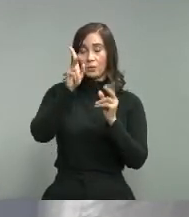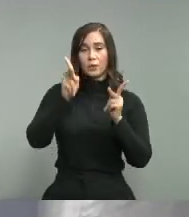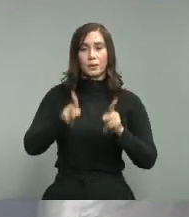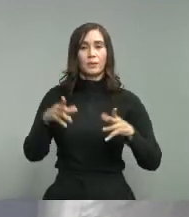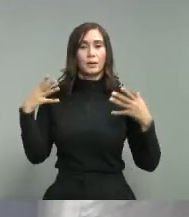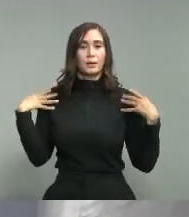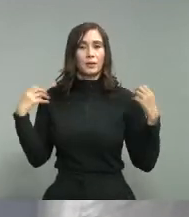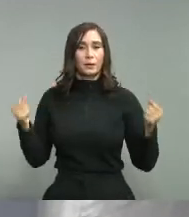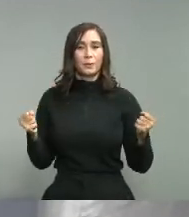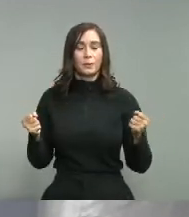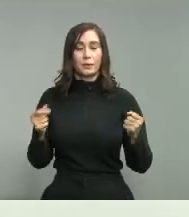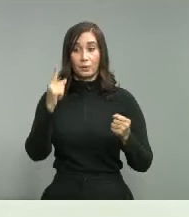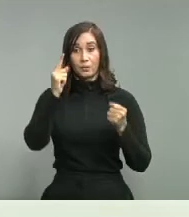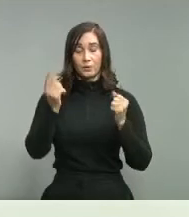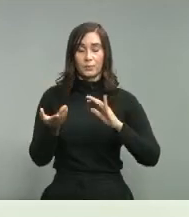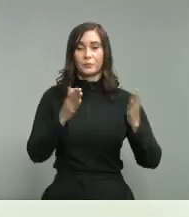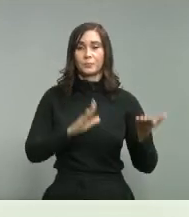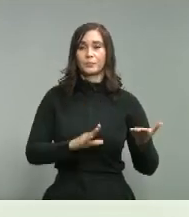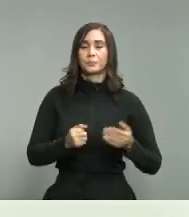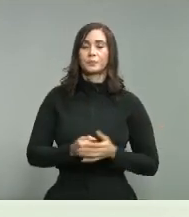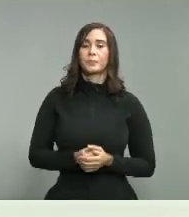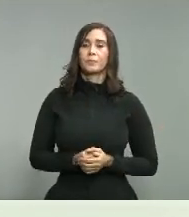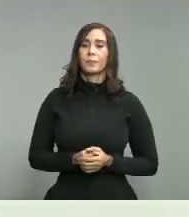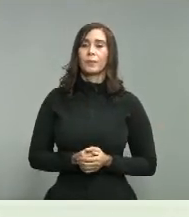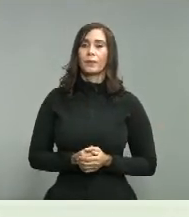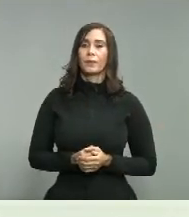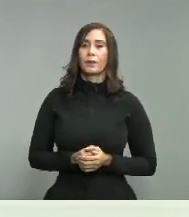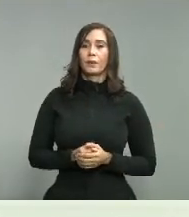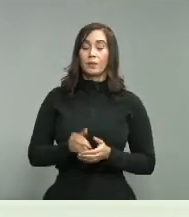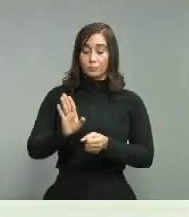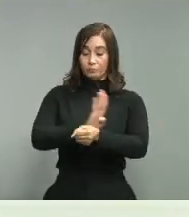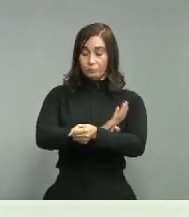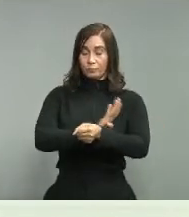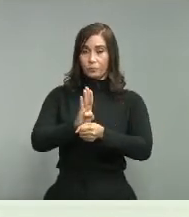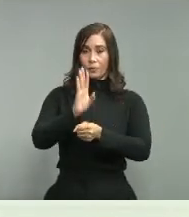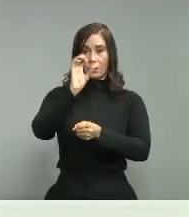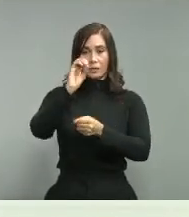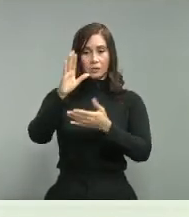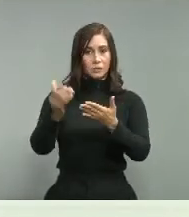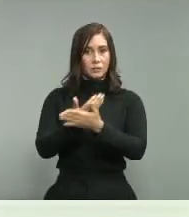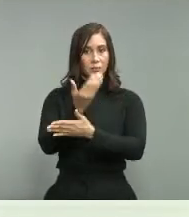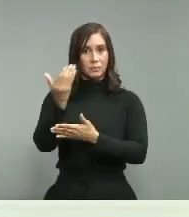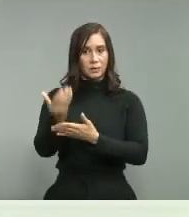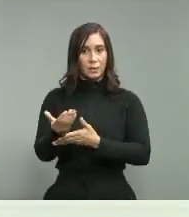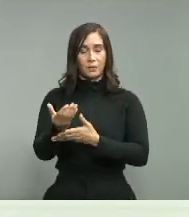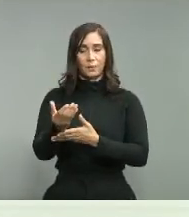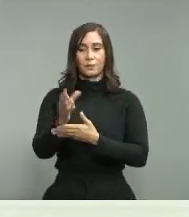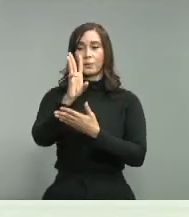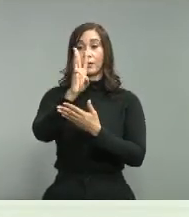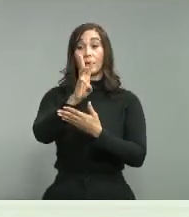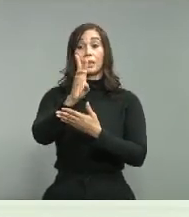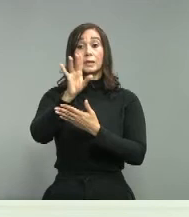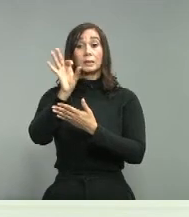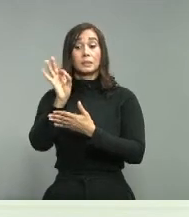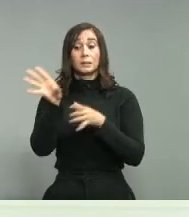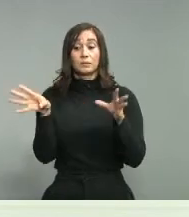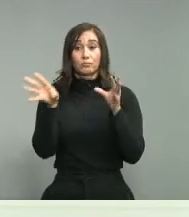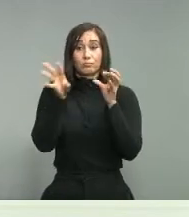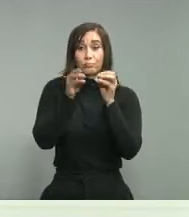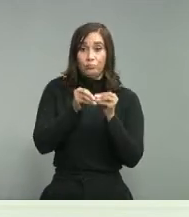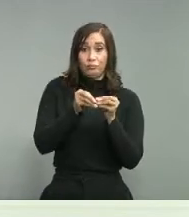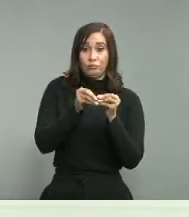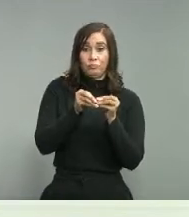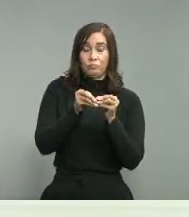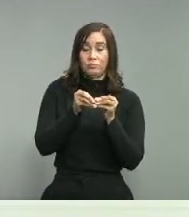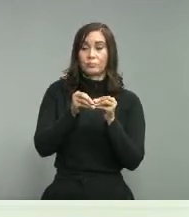recuperado 1 fallecimiento Barahona 0 casos nuevos 69 acumulados